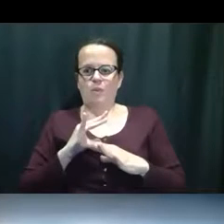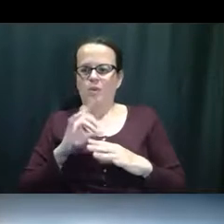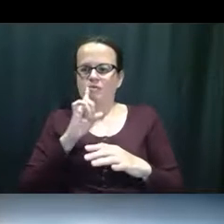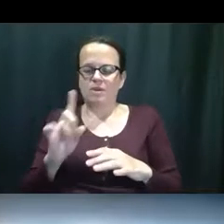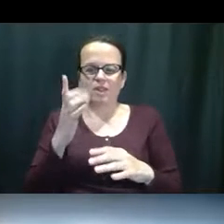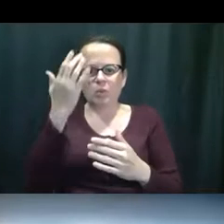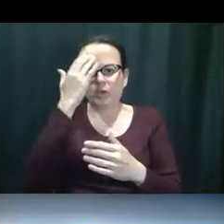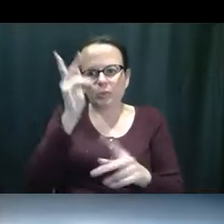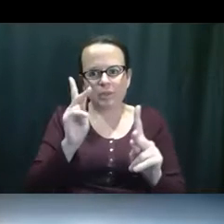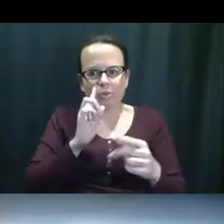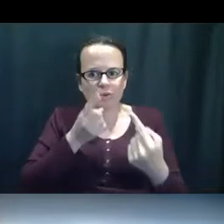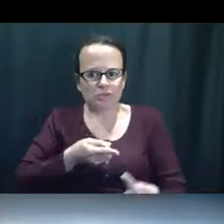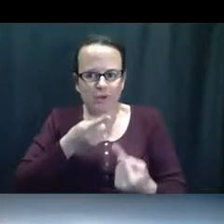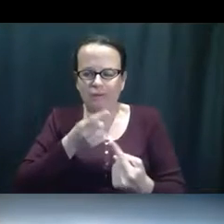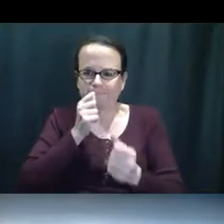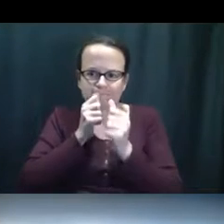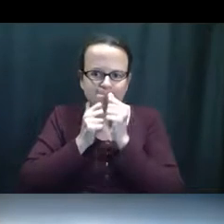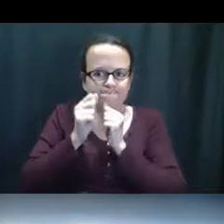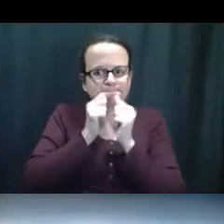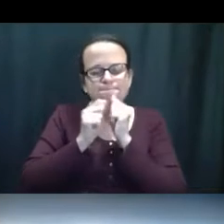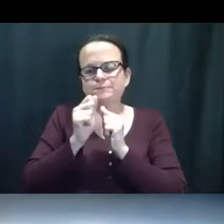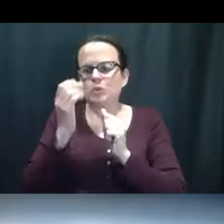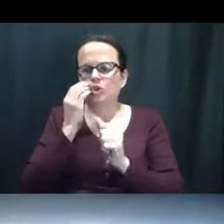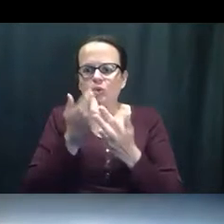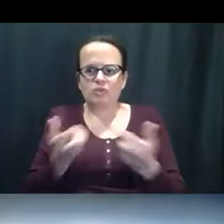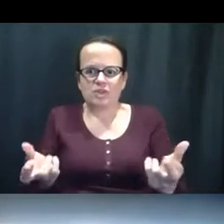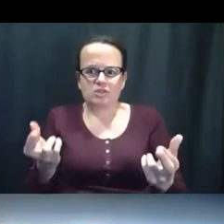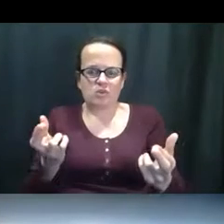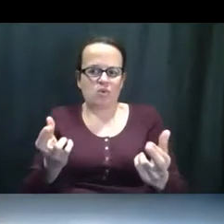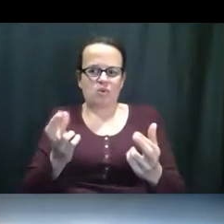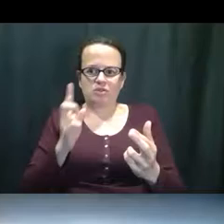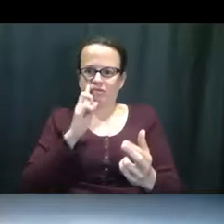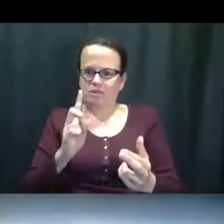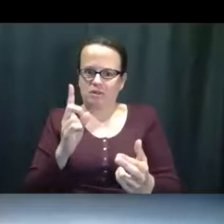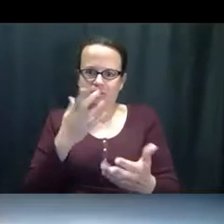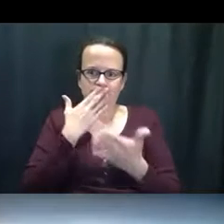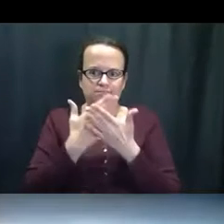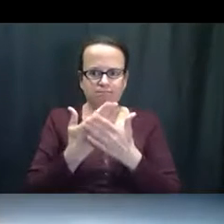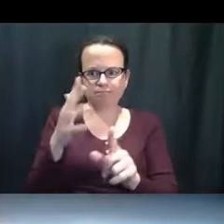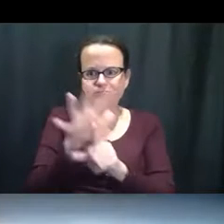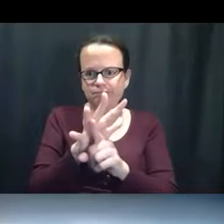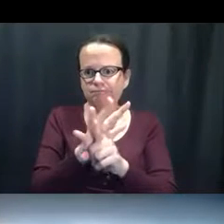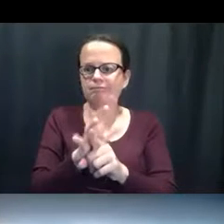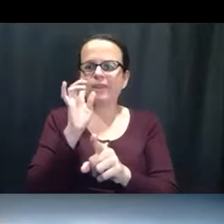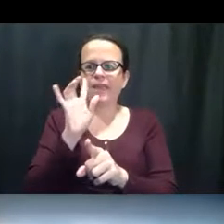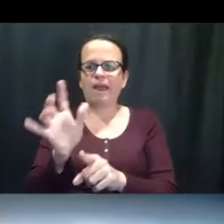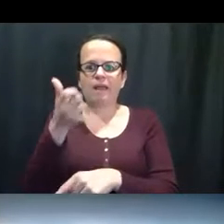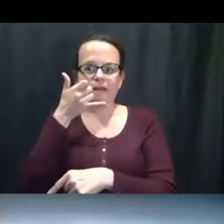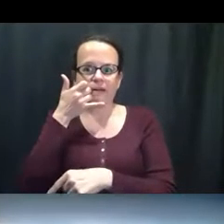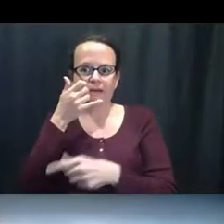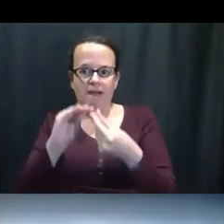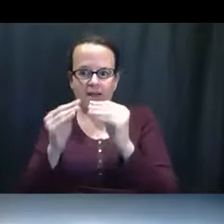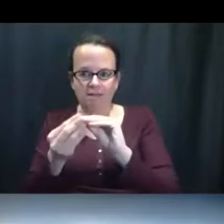un un aventón increíble y y fue algo increíblemente recibido.